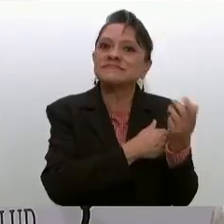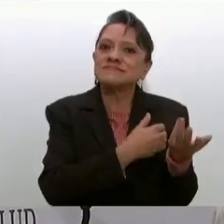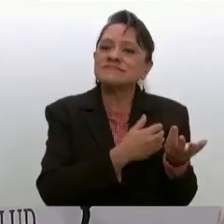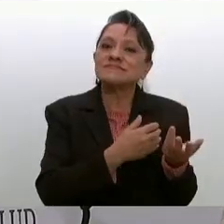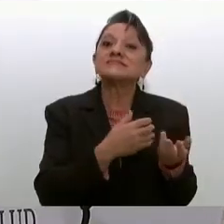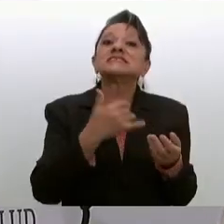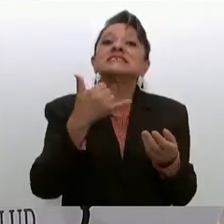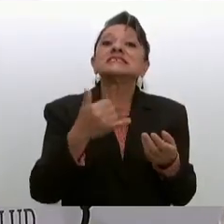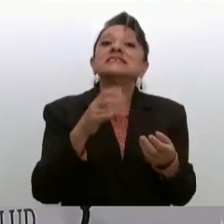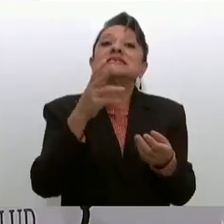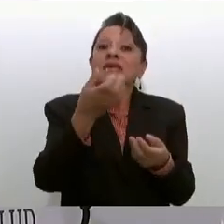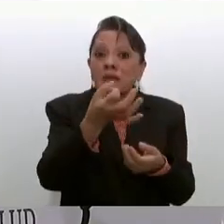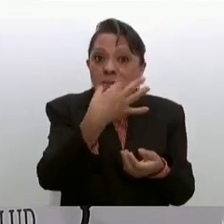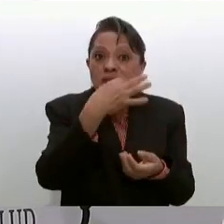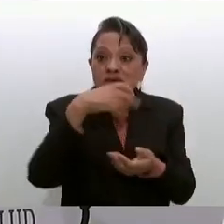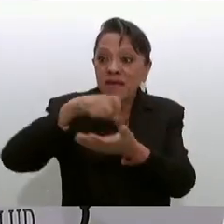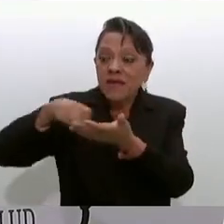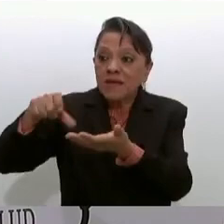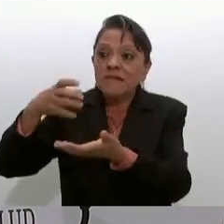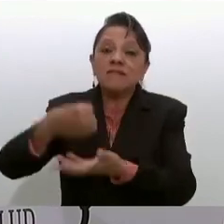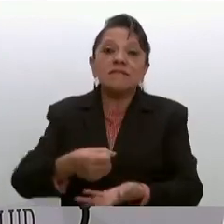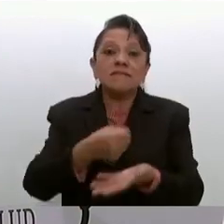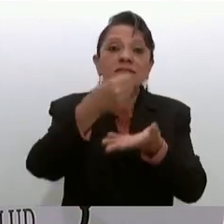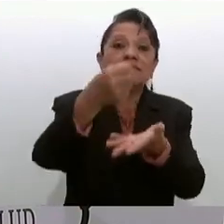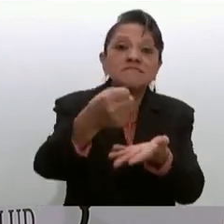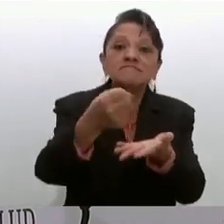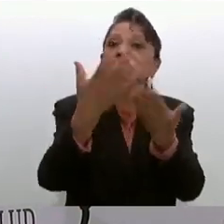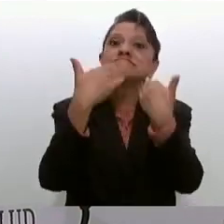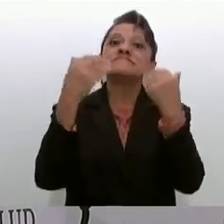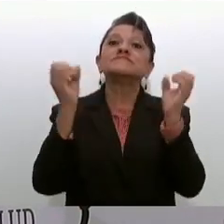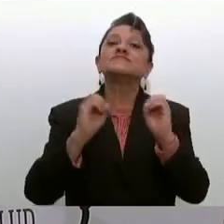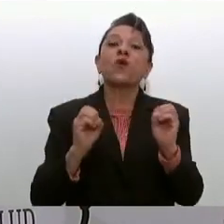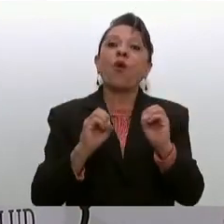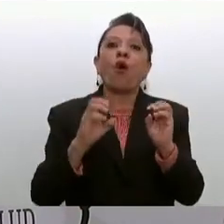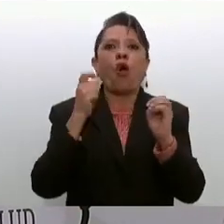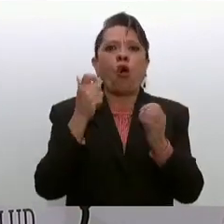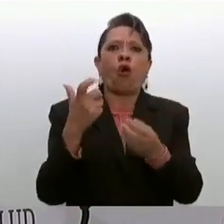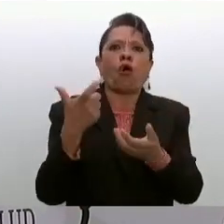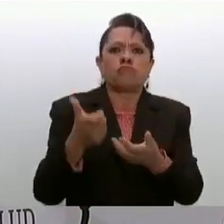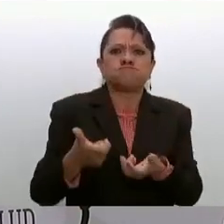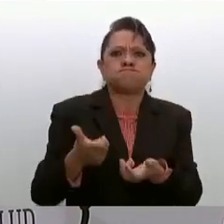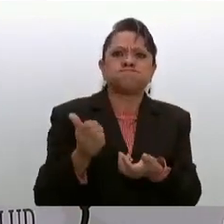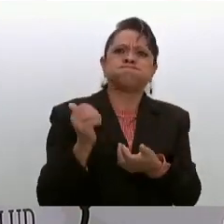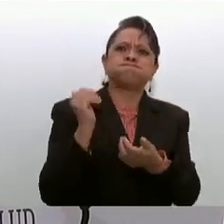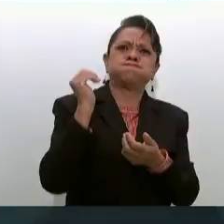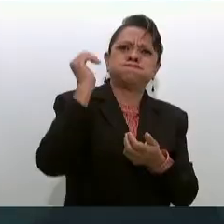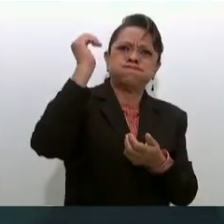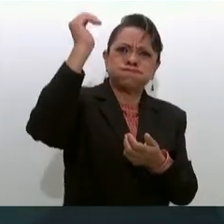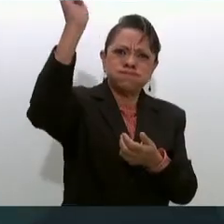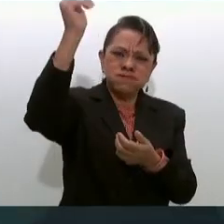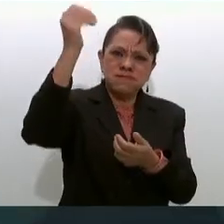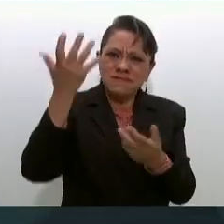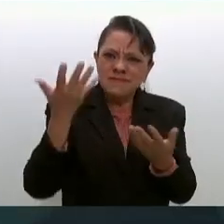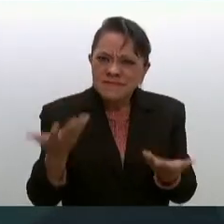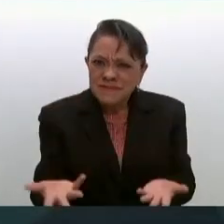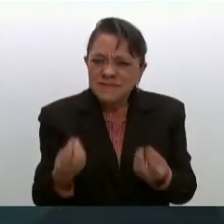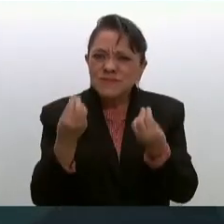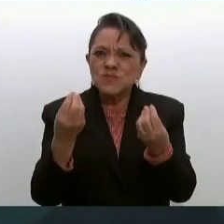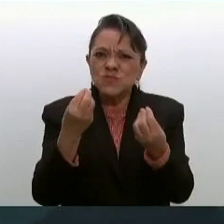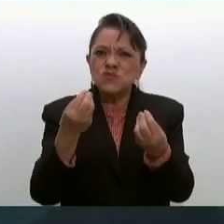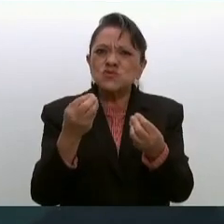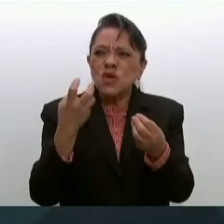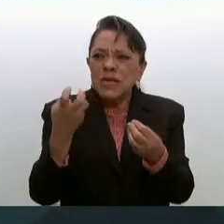los medicamentos o cobraban muchísimo por los medicamentos pero